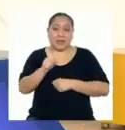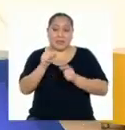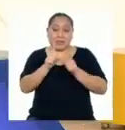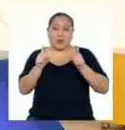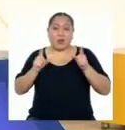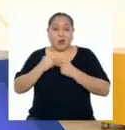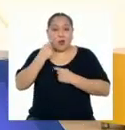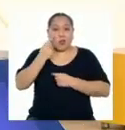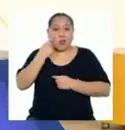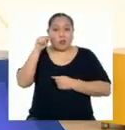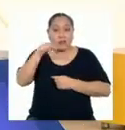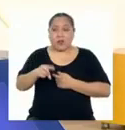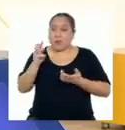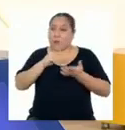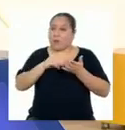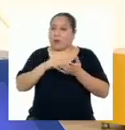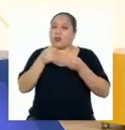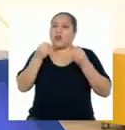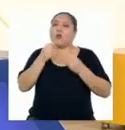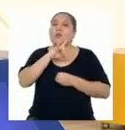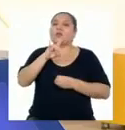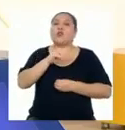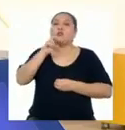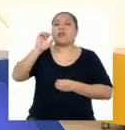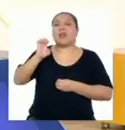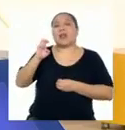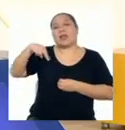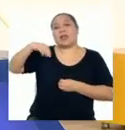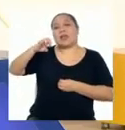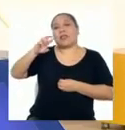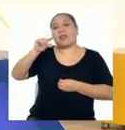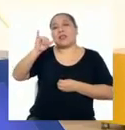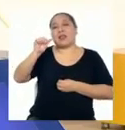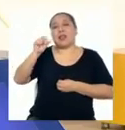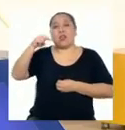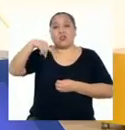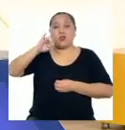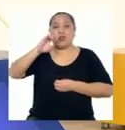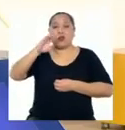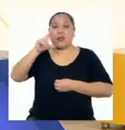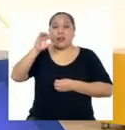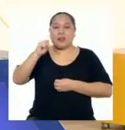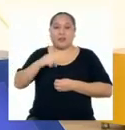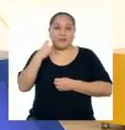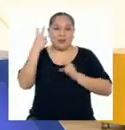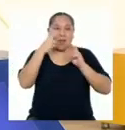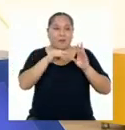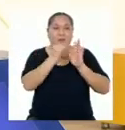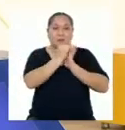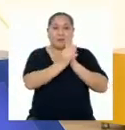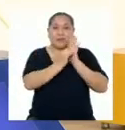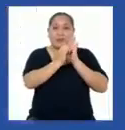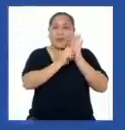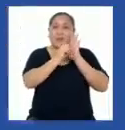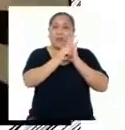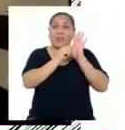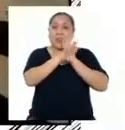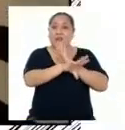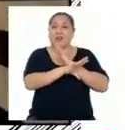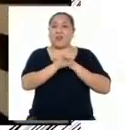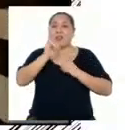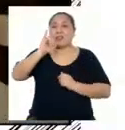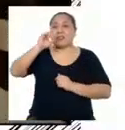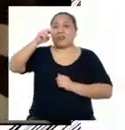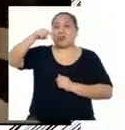conoceremos más sobre las aplicaciones de la energía nuclear Vamos con el video de nuestros amigos del Instituto Peruano de Energía Nuclear